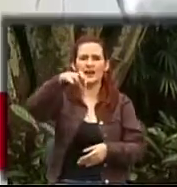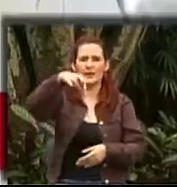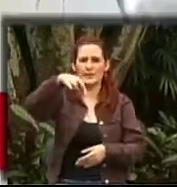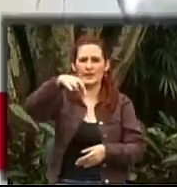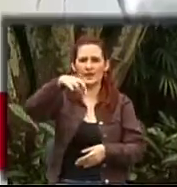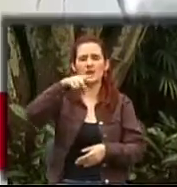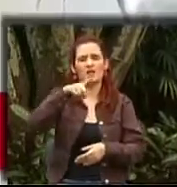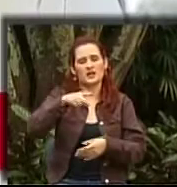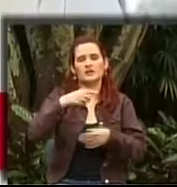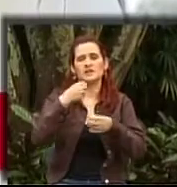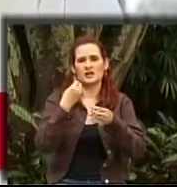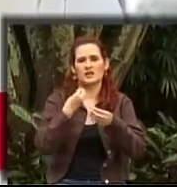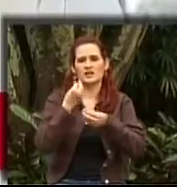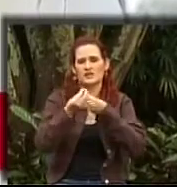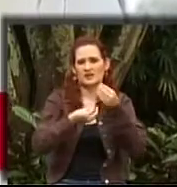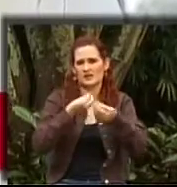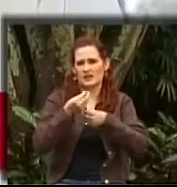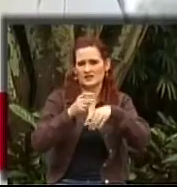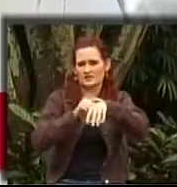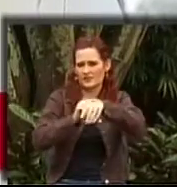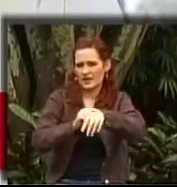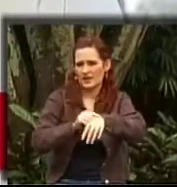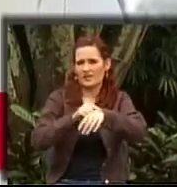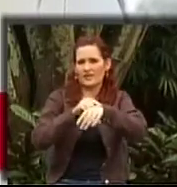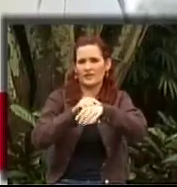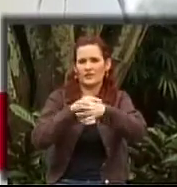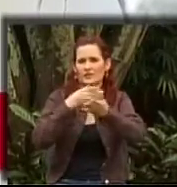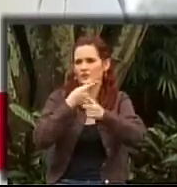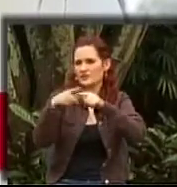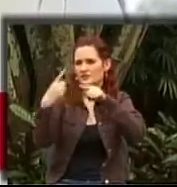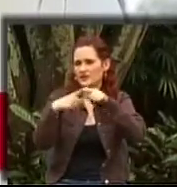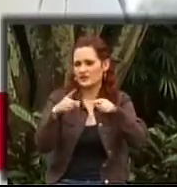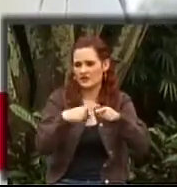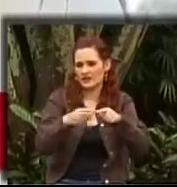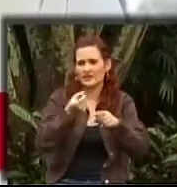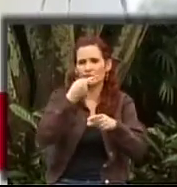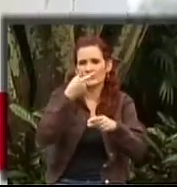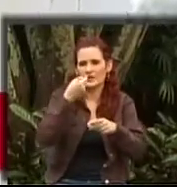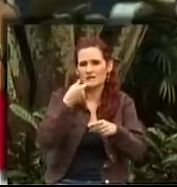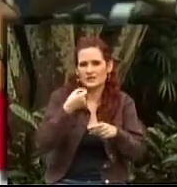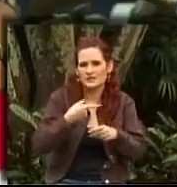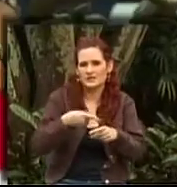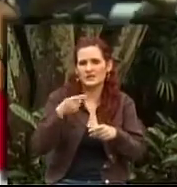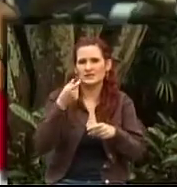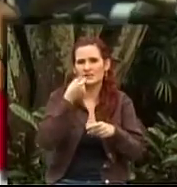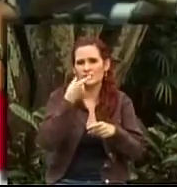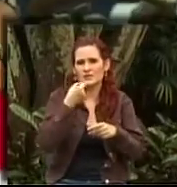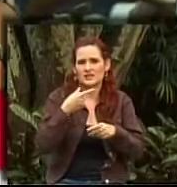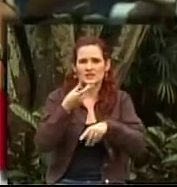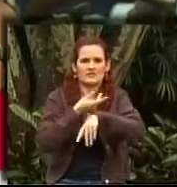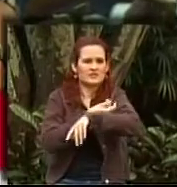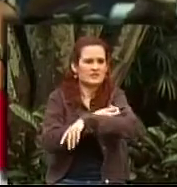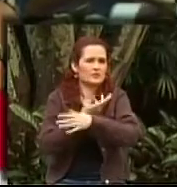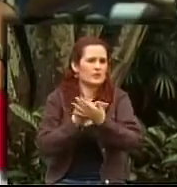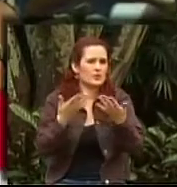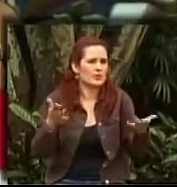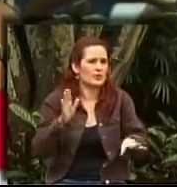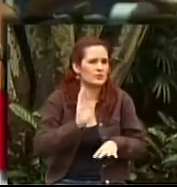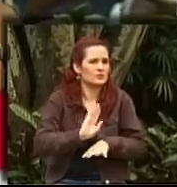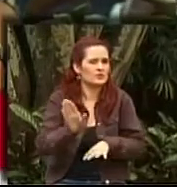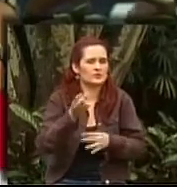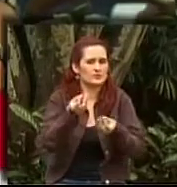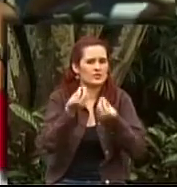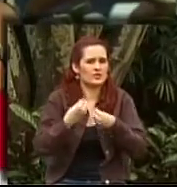dio unos tratamientos, me dio unos médicos. Y, pues, o sea, los tratamientos fueron unos medicamentos y unas